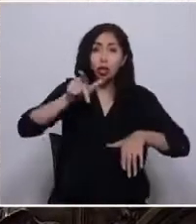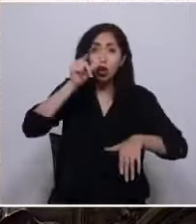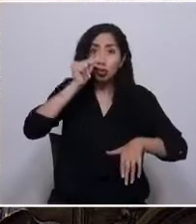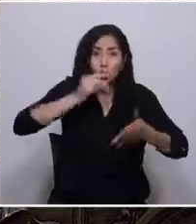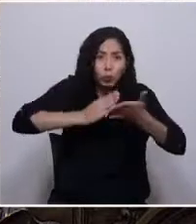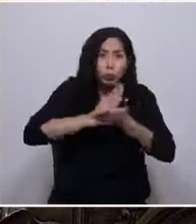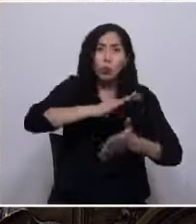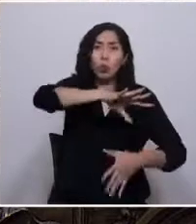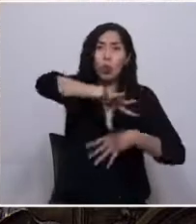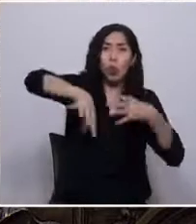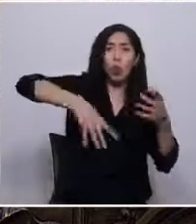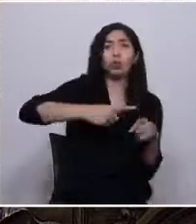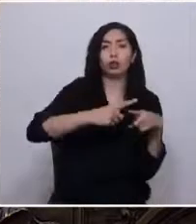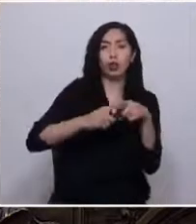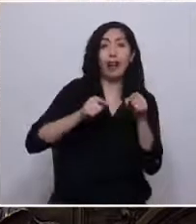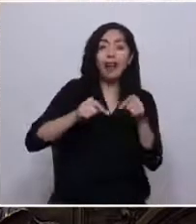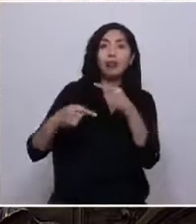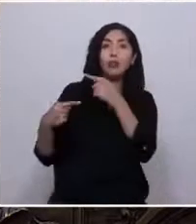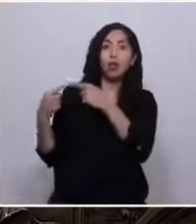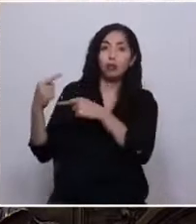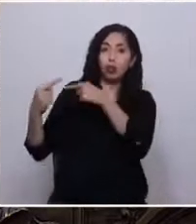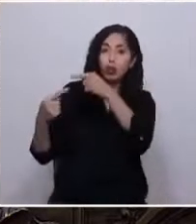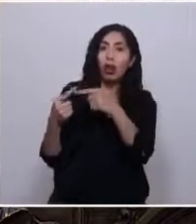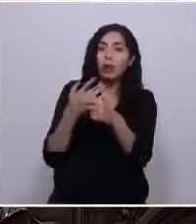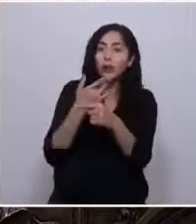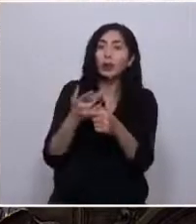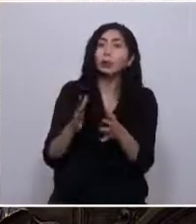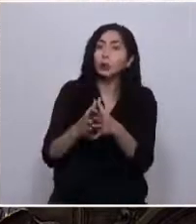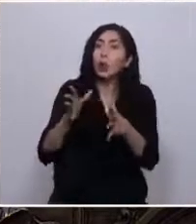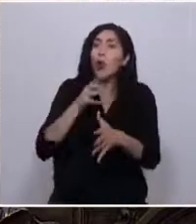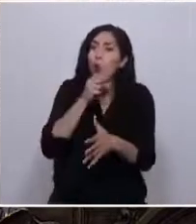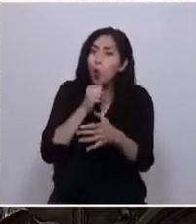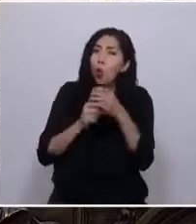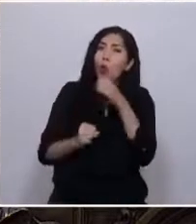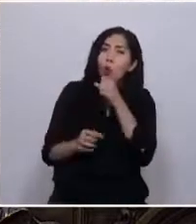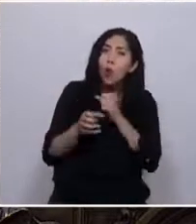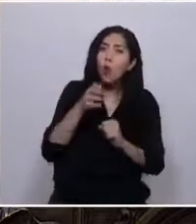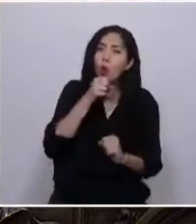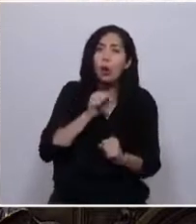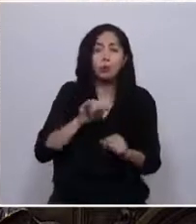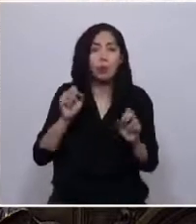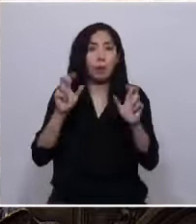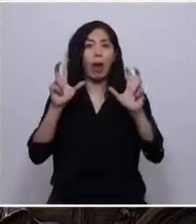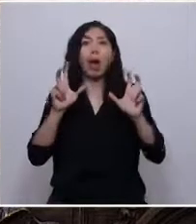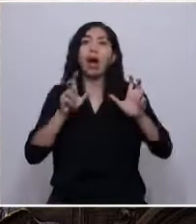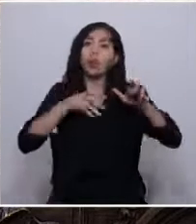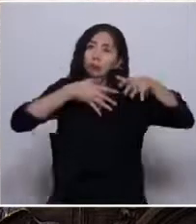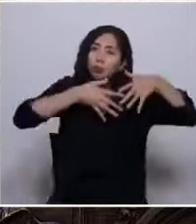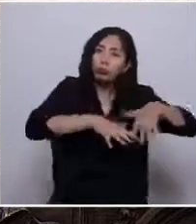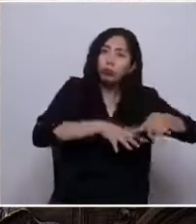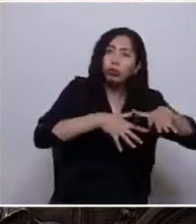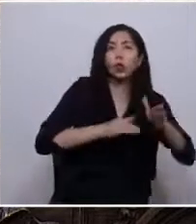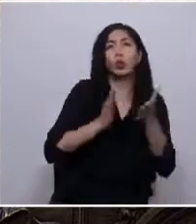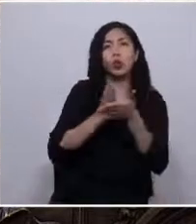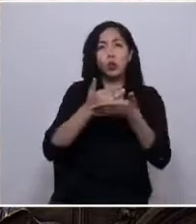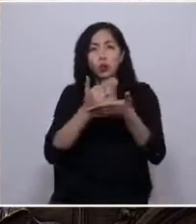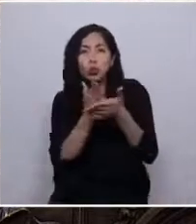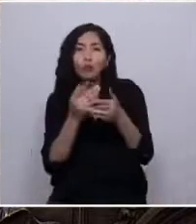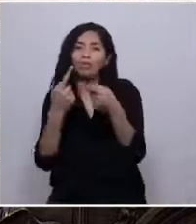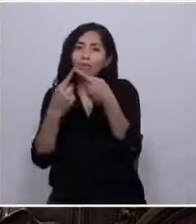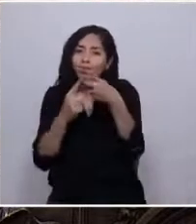histórico pues se explica por una larga acumulación de movilizaciones y construcción de alternativas donde han sido